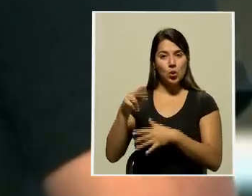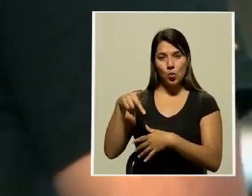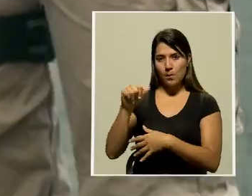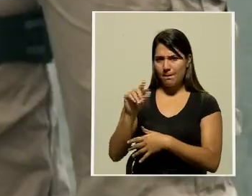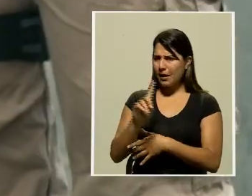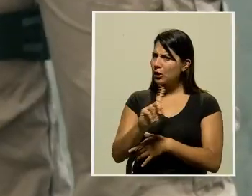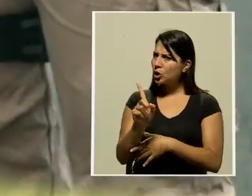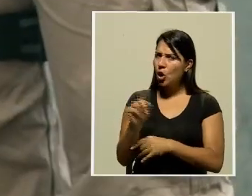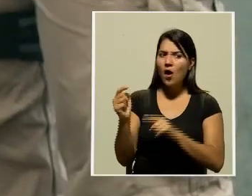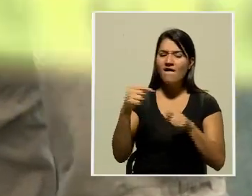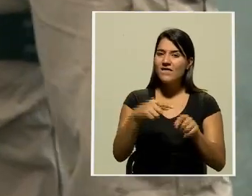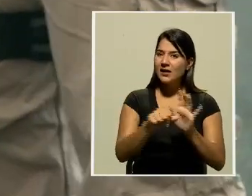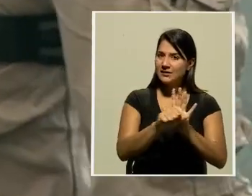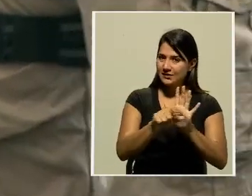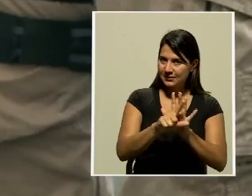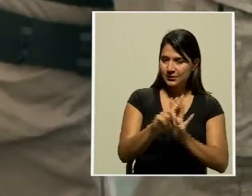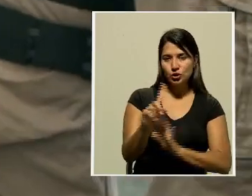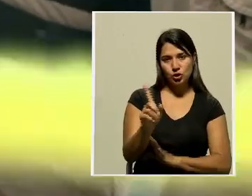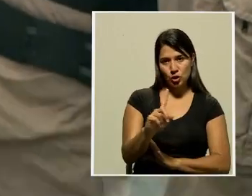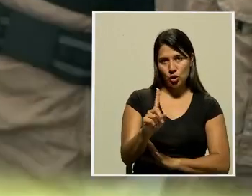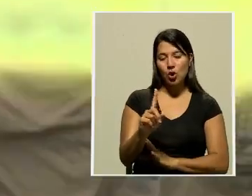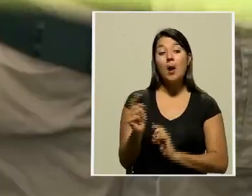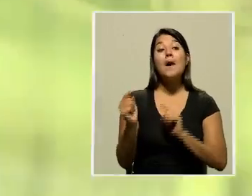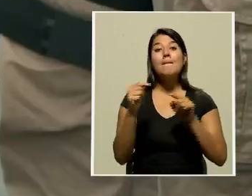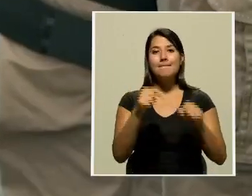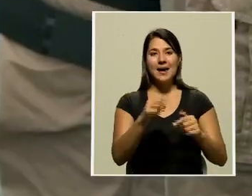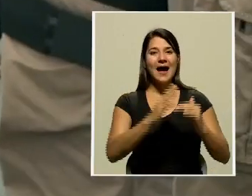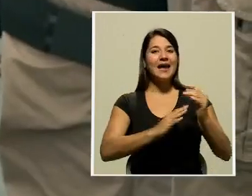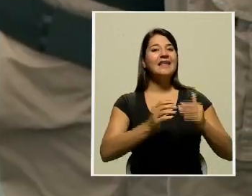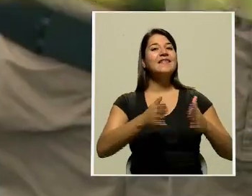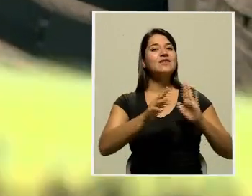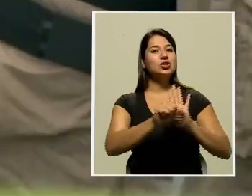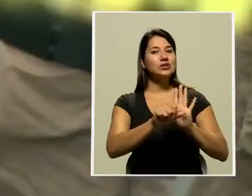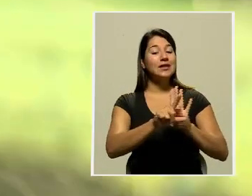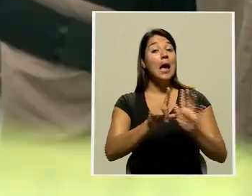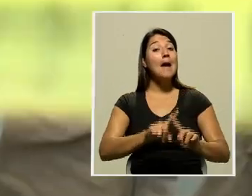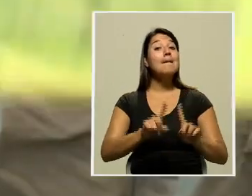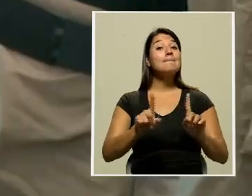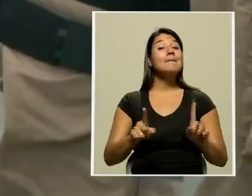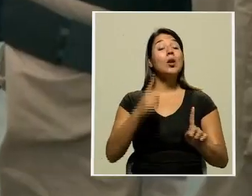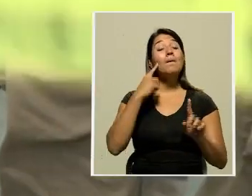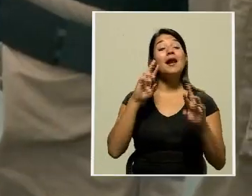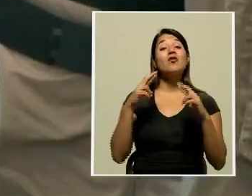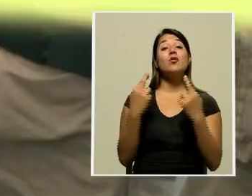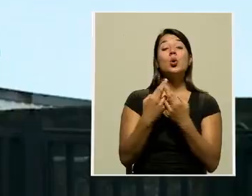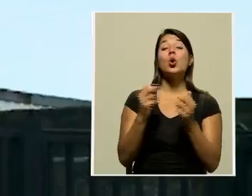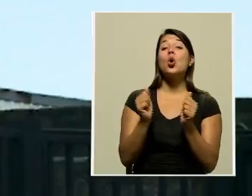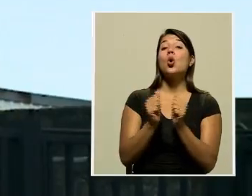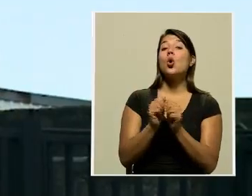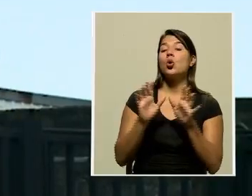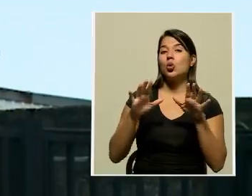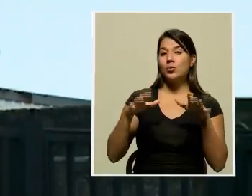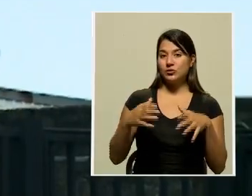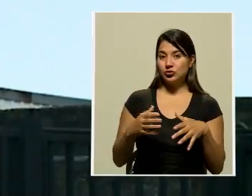plenario como un órgano que va a interrogar al presidente. Eso es lo que dicen también algunos diputados que